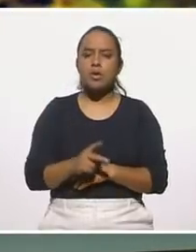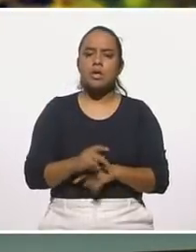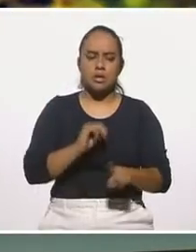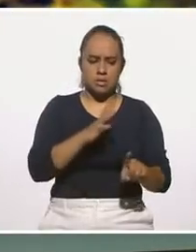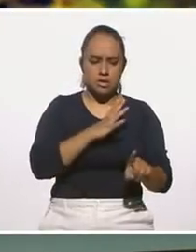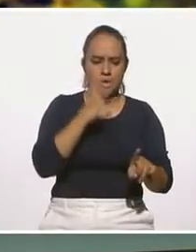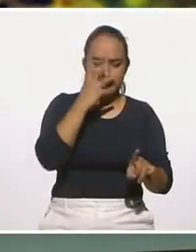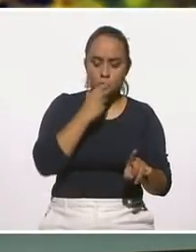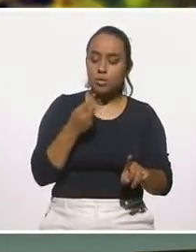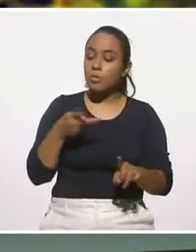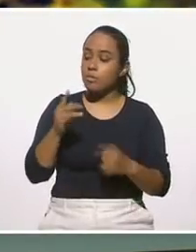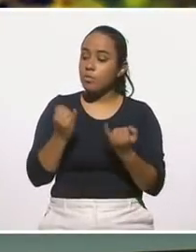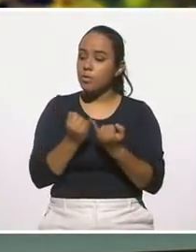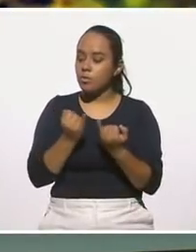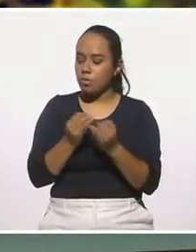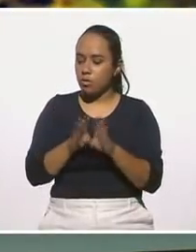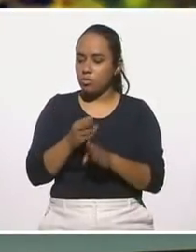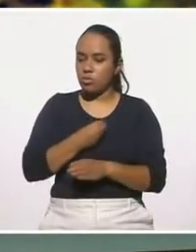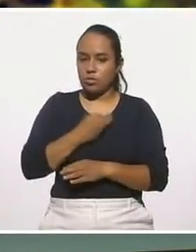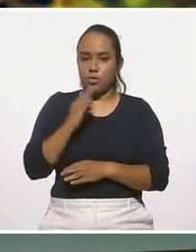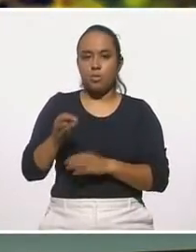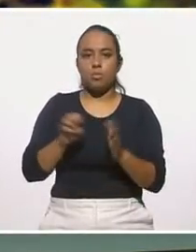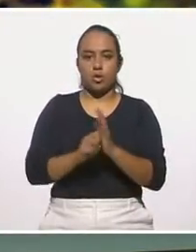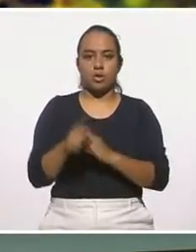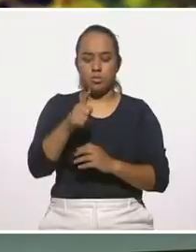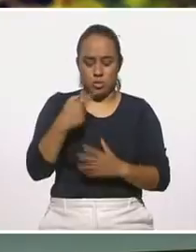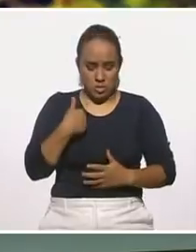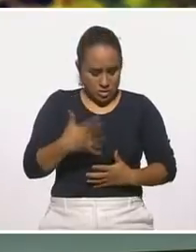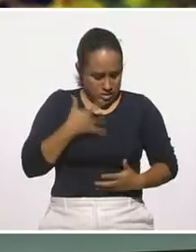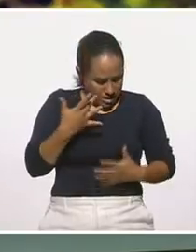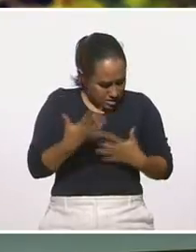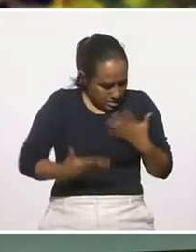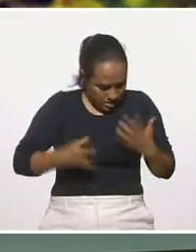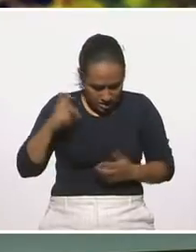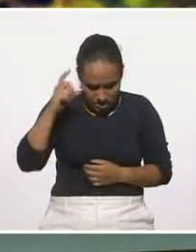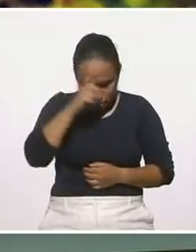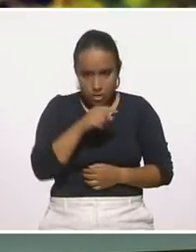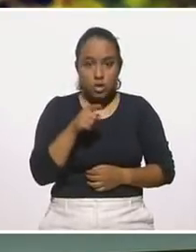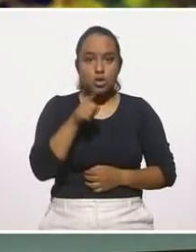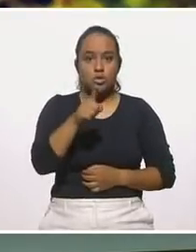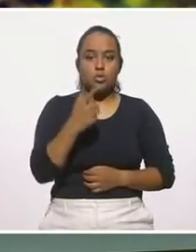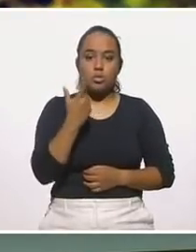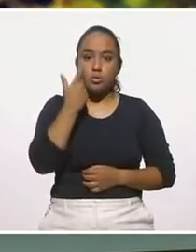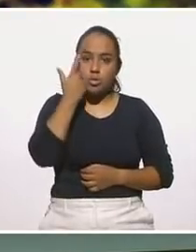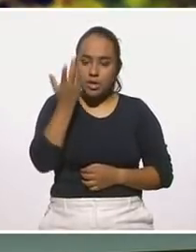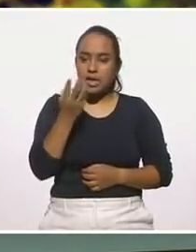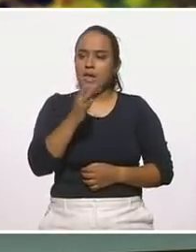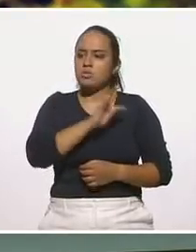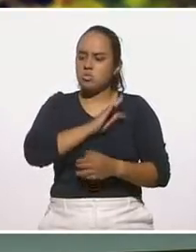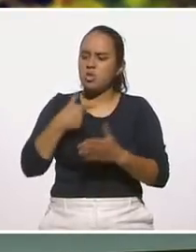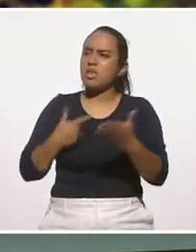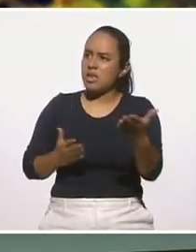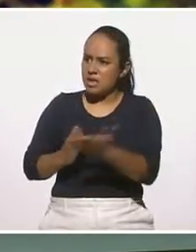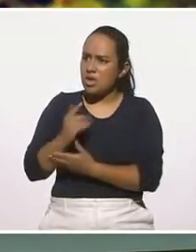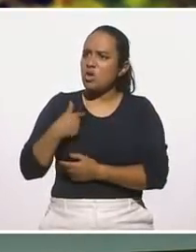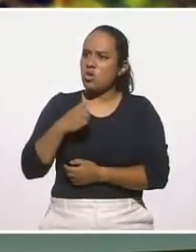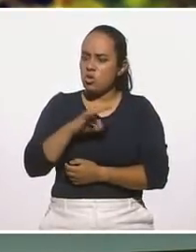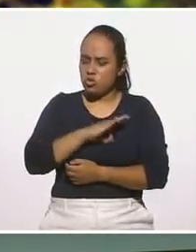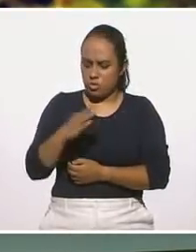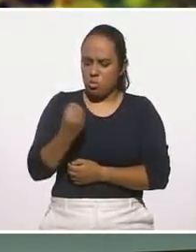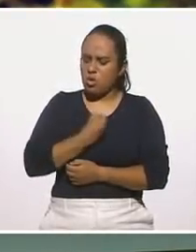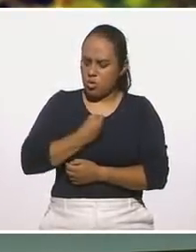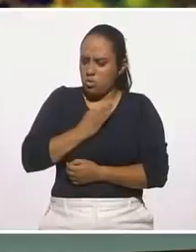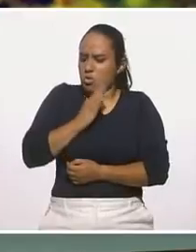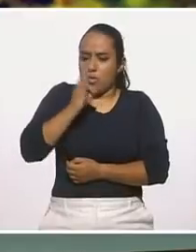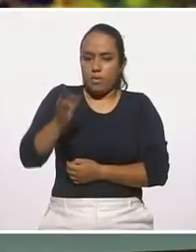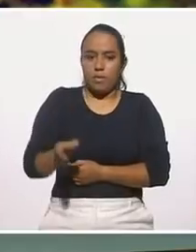desafiante de la resiliencia. Si de repente estás en crisis muy fuerte, es claro que quisieras apelar a que sí lo vas a poder lograr, y la resiliencia te traduce eso.